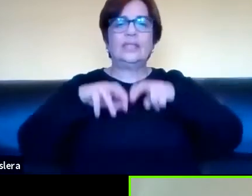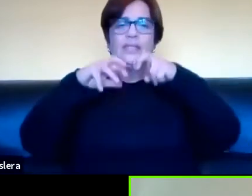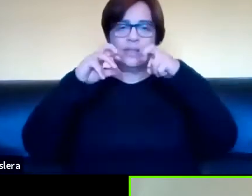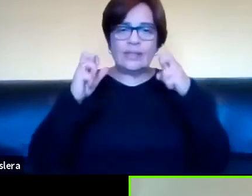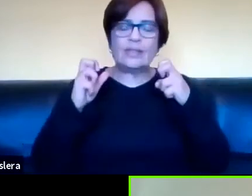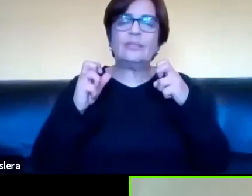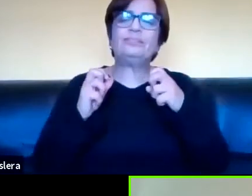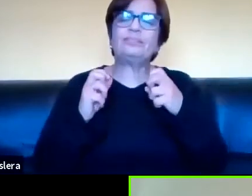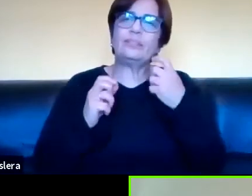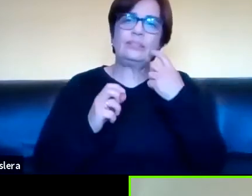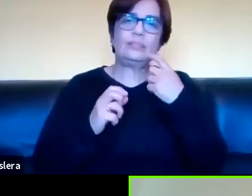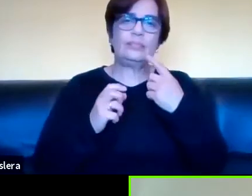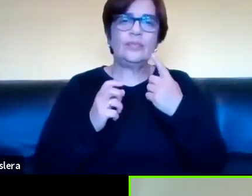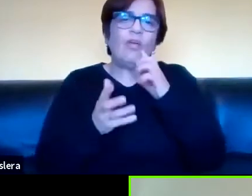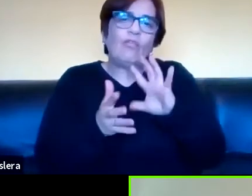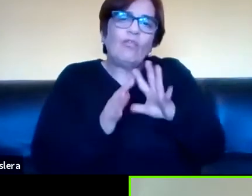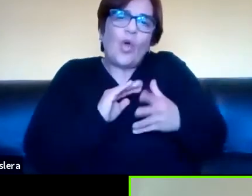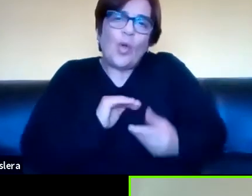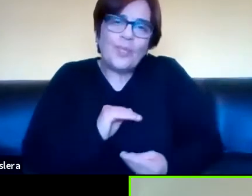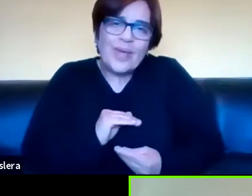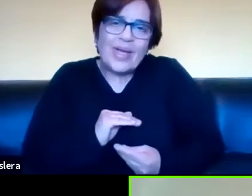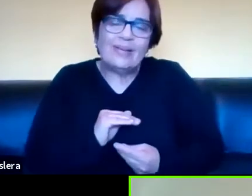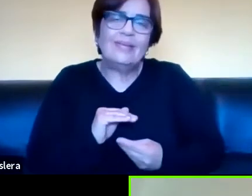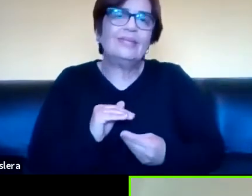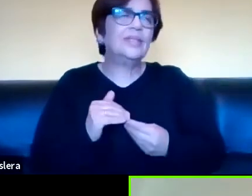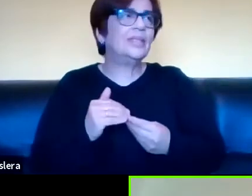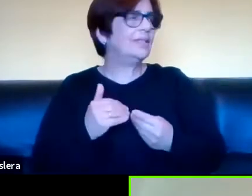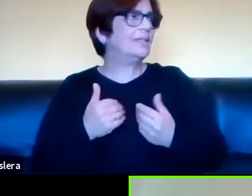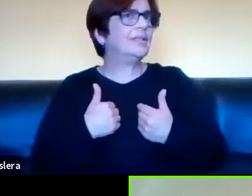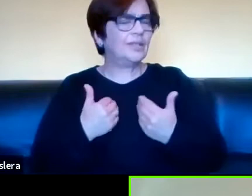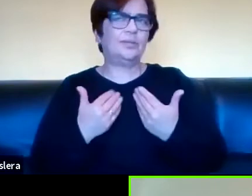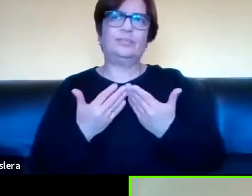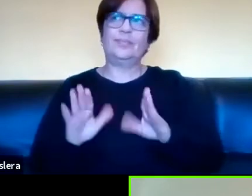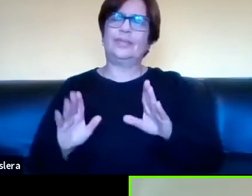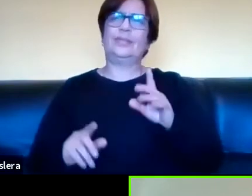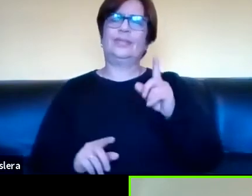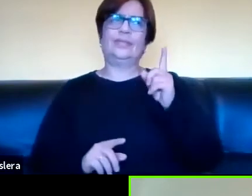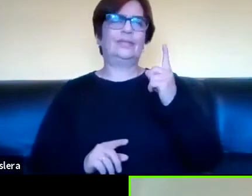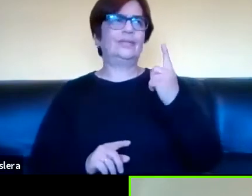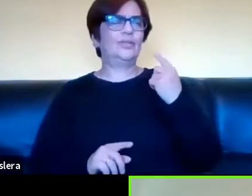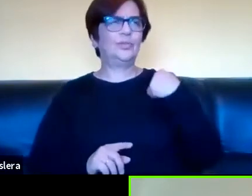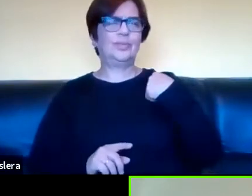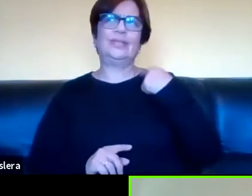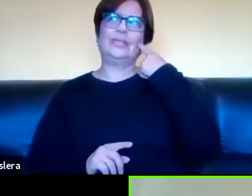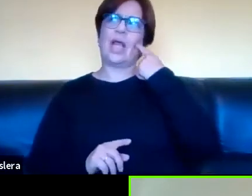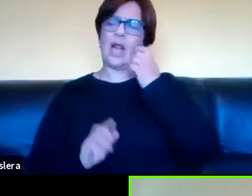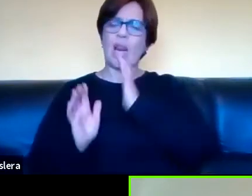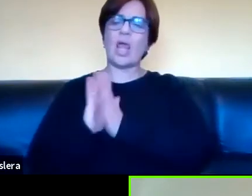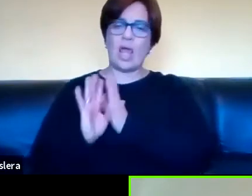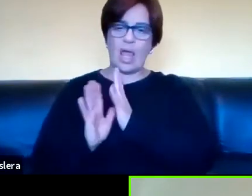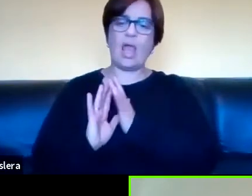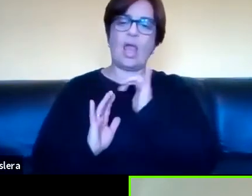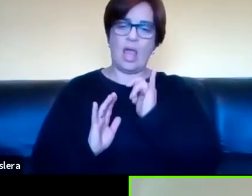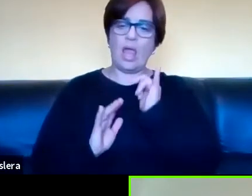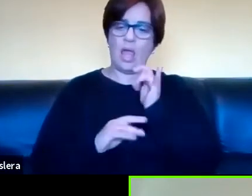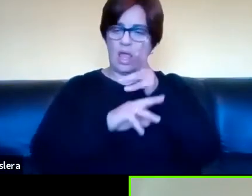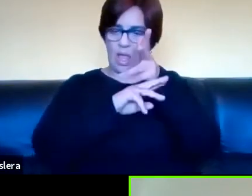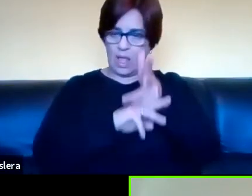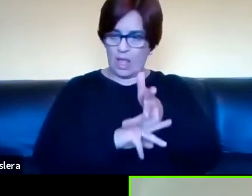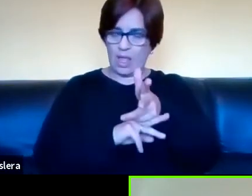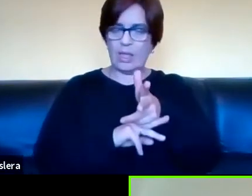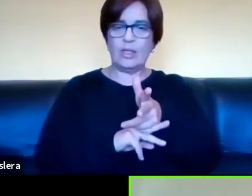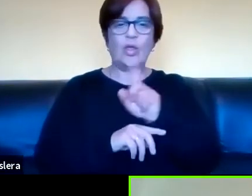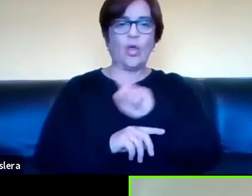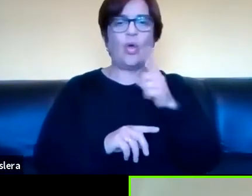para, de alguna manera, para ver, entonces yo al principio decía, bueno, entonces la lengua de señas videograbada, hoy digo